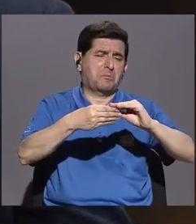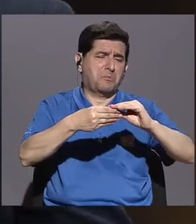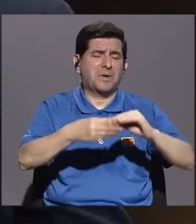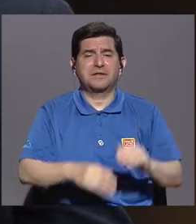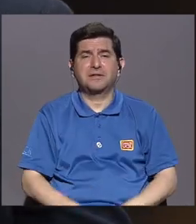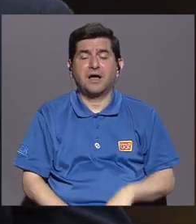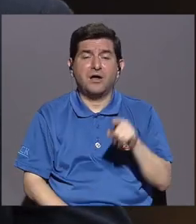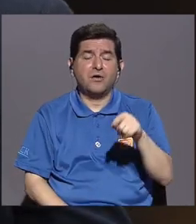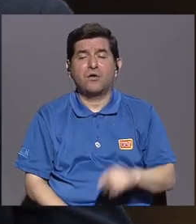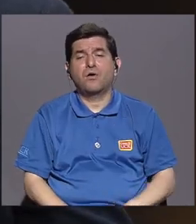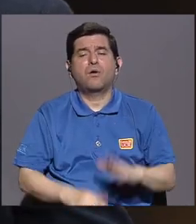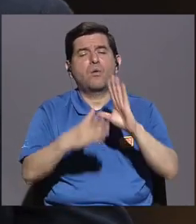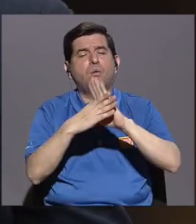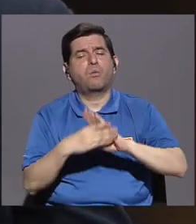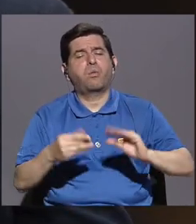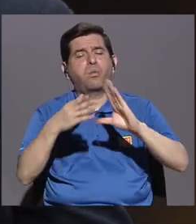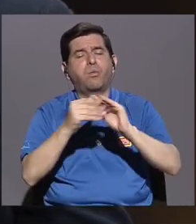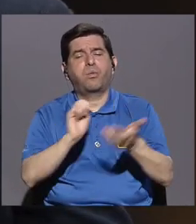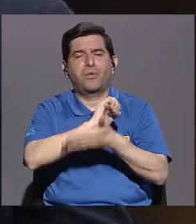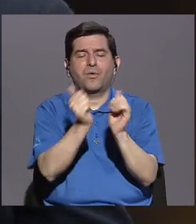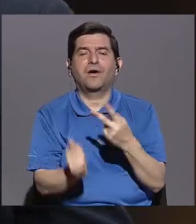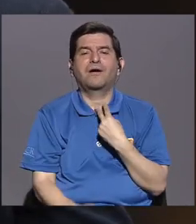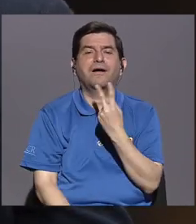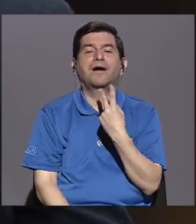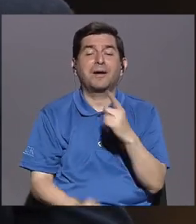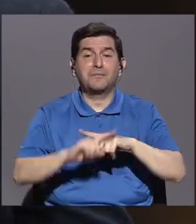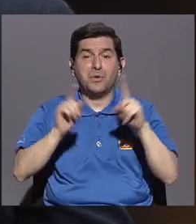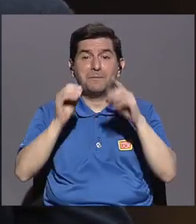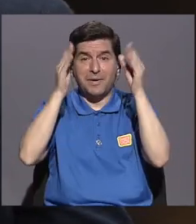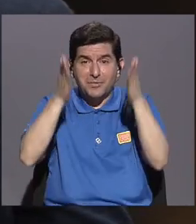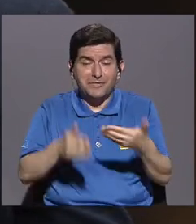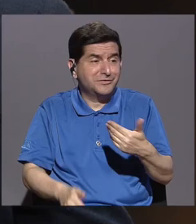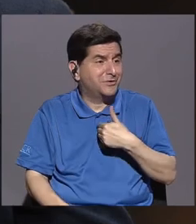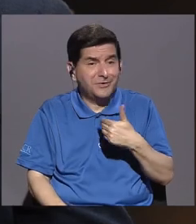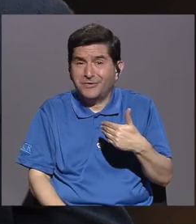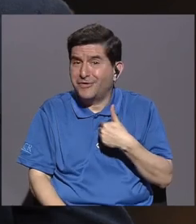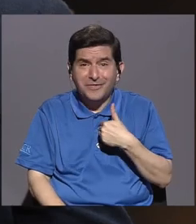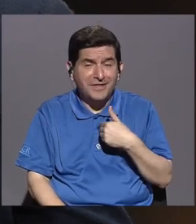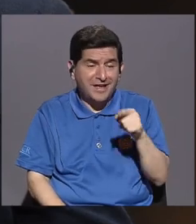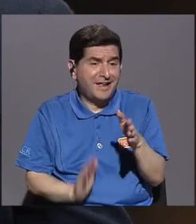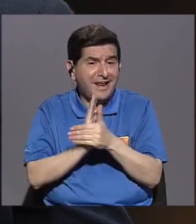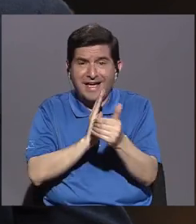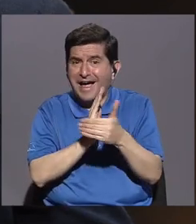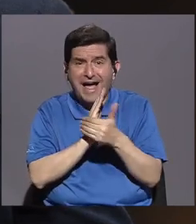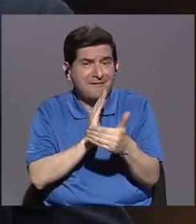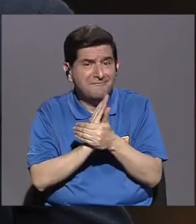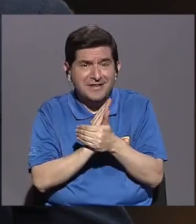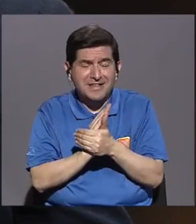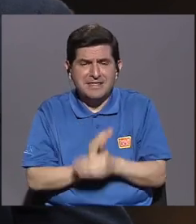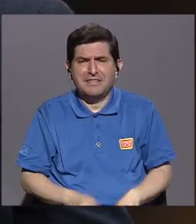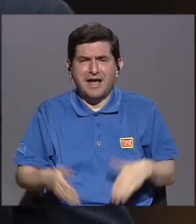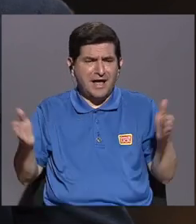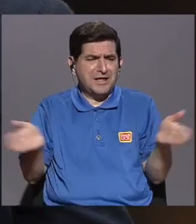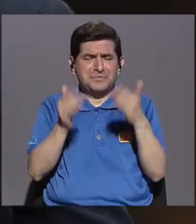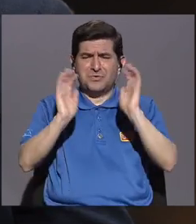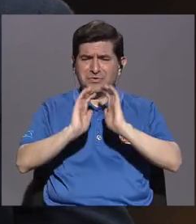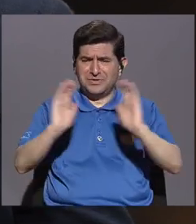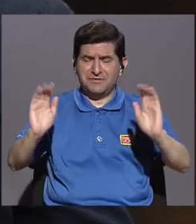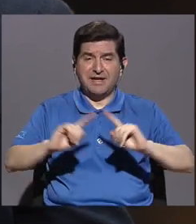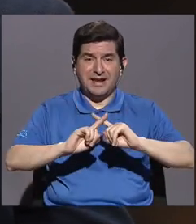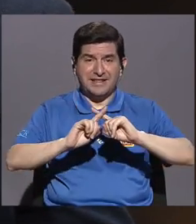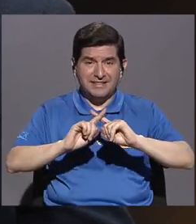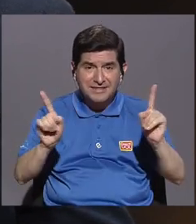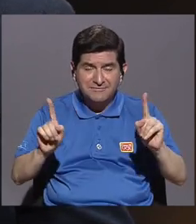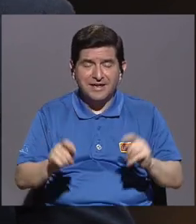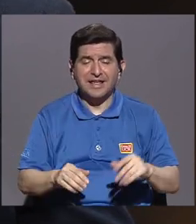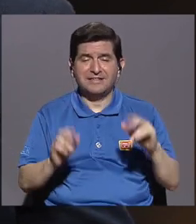o una narración cambiando voces, pero si el docente no tiene esa capacidad histriónica para motivar al niño a partir de un